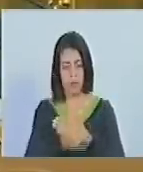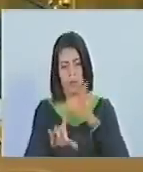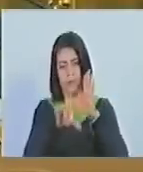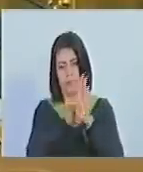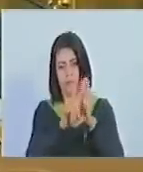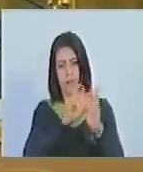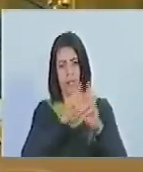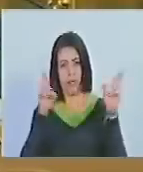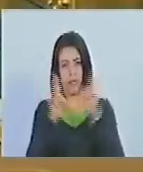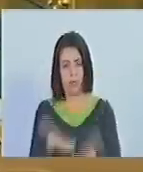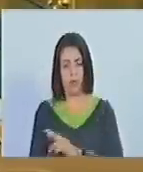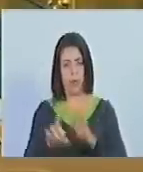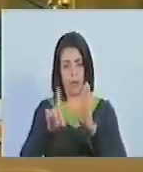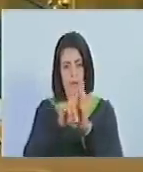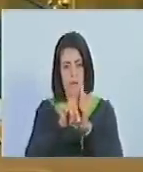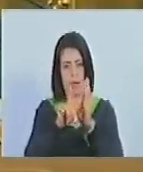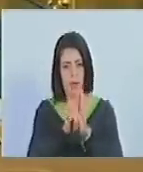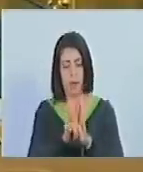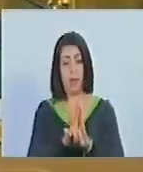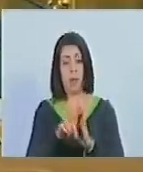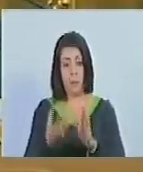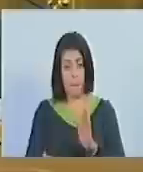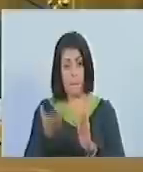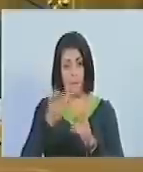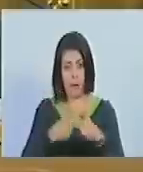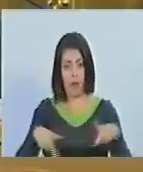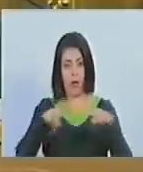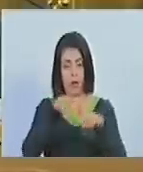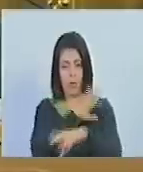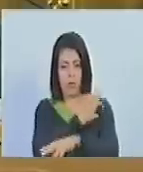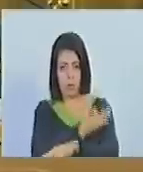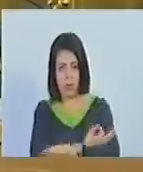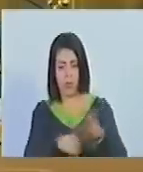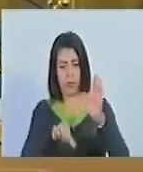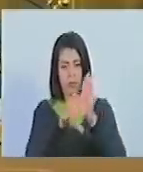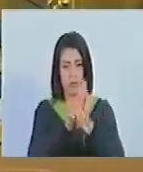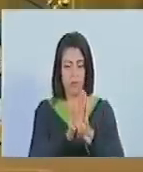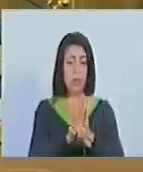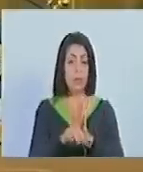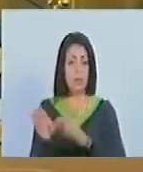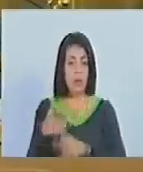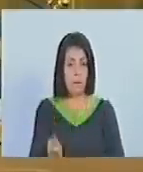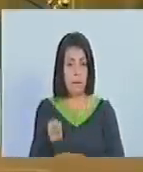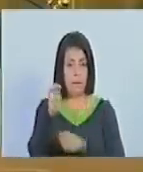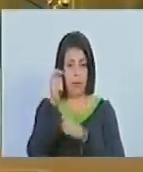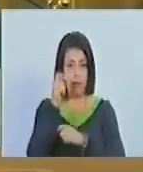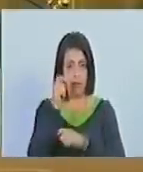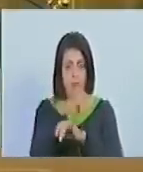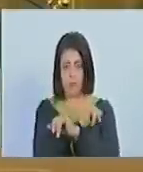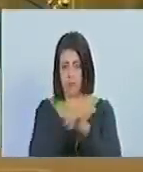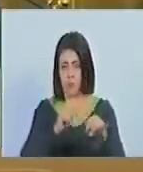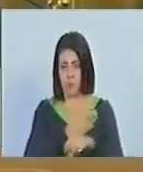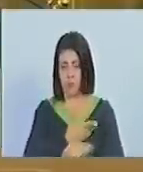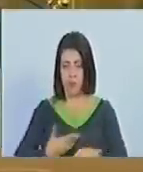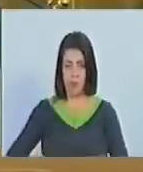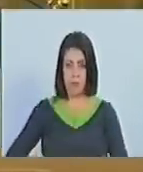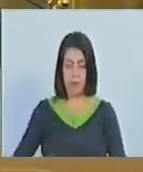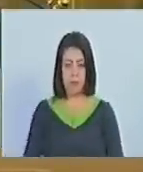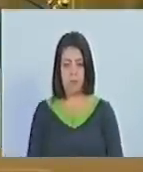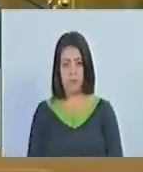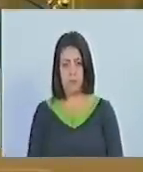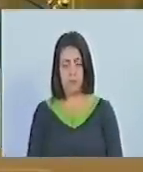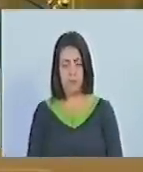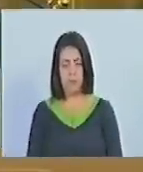de ley de reforma del decreto con rango valor y fuerza de ley de pesca y acuicultura es todo ciudadano presidente